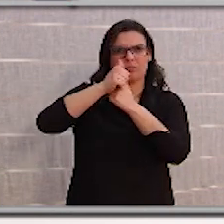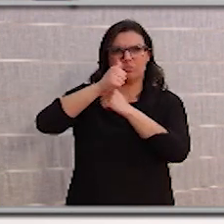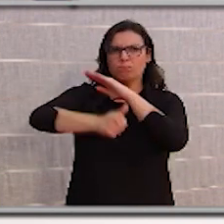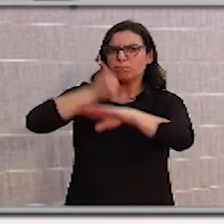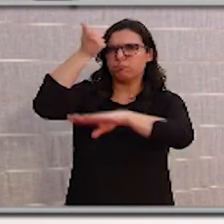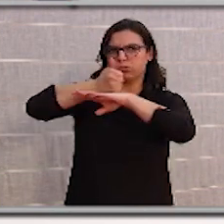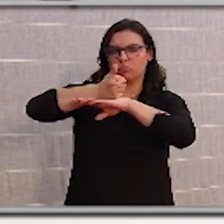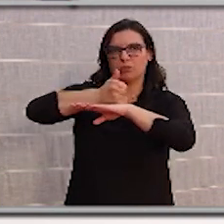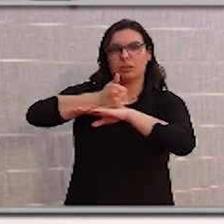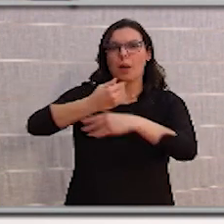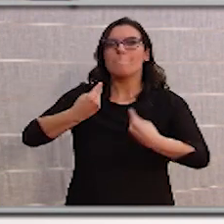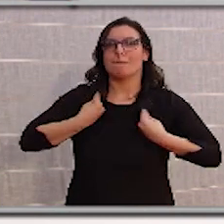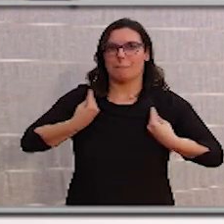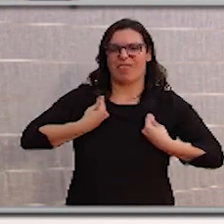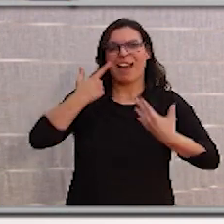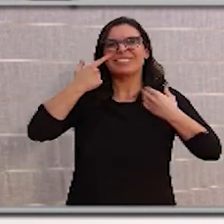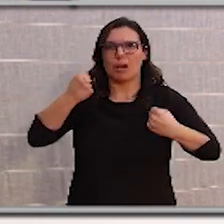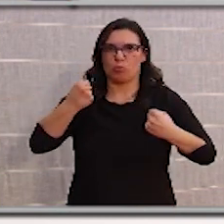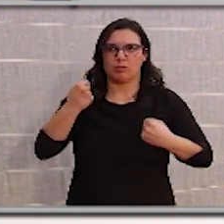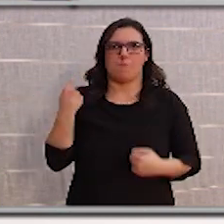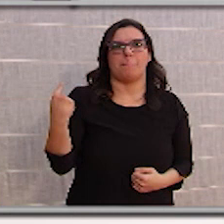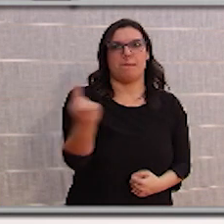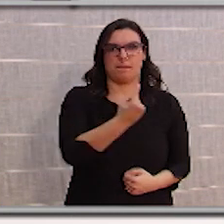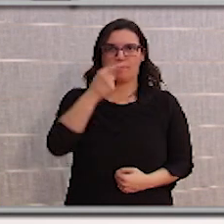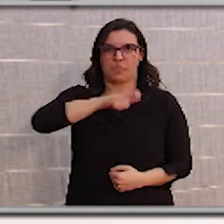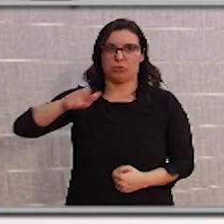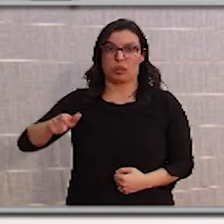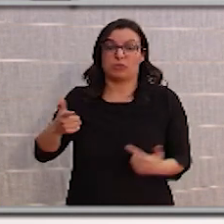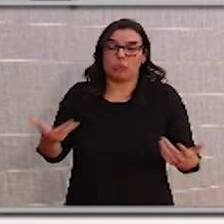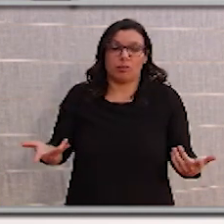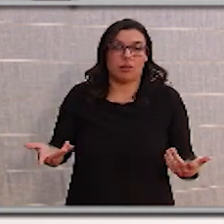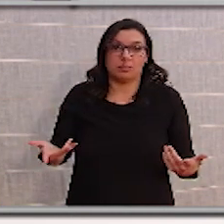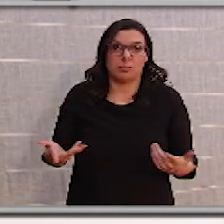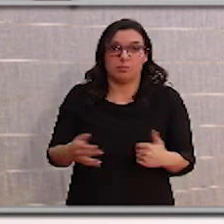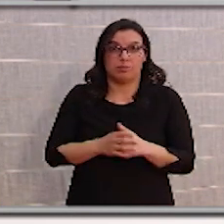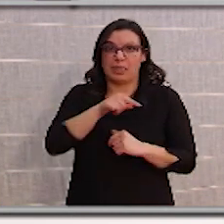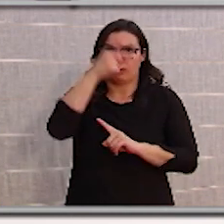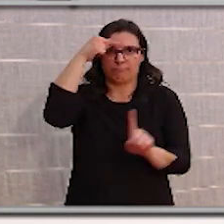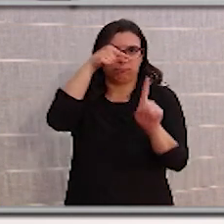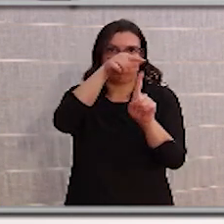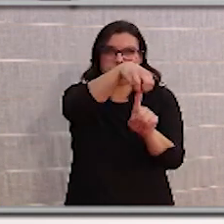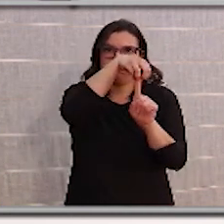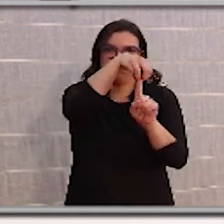es la vida y la salud de las personas. Y de esa responsabilidad no vamos a abdicar.